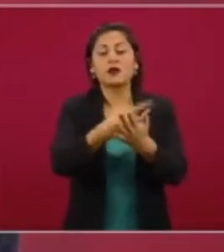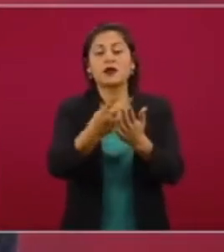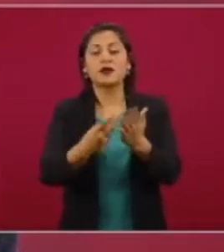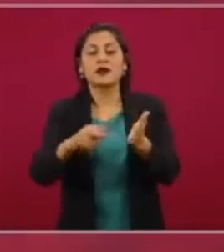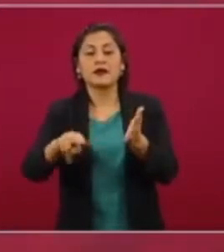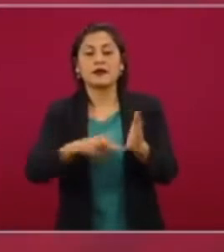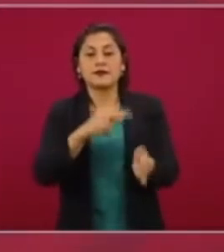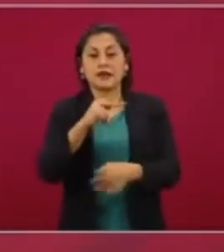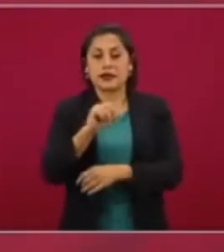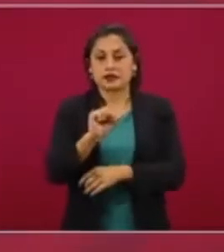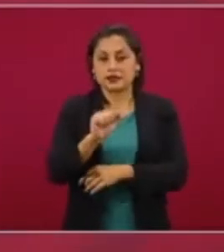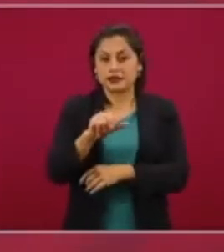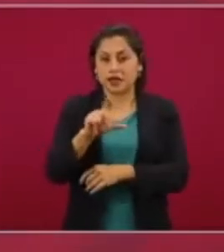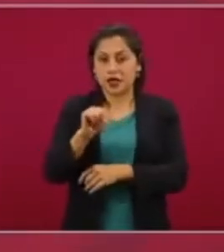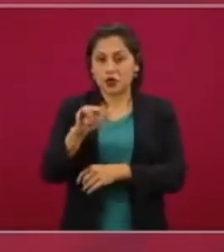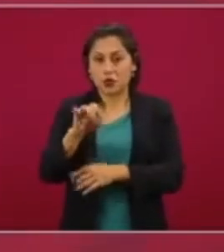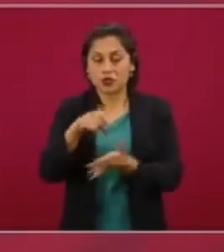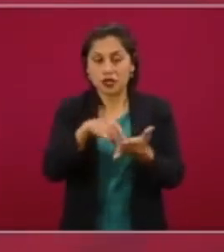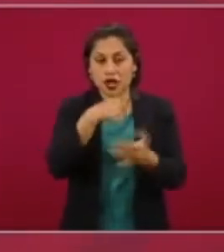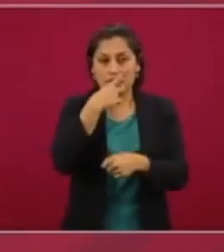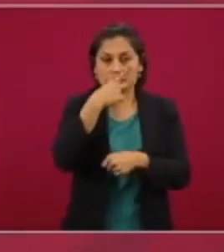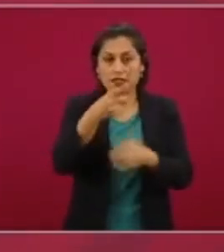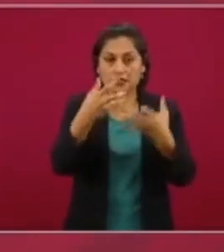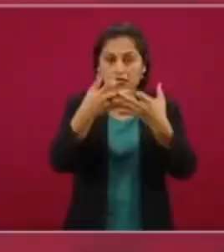a los pueblos.